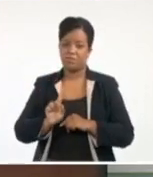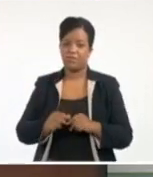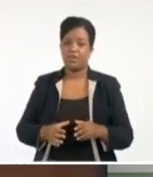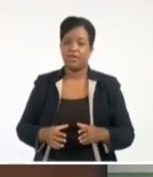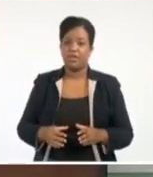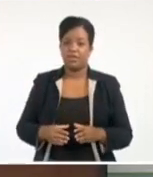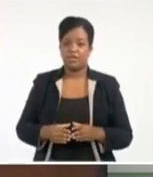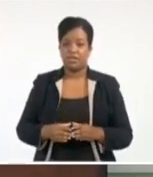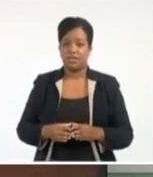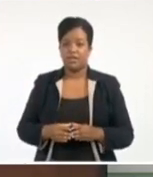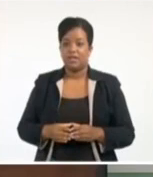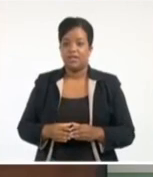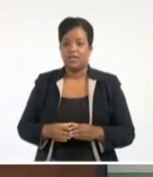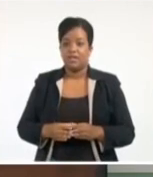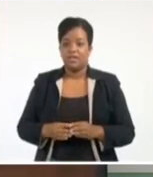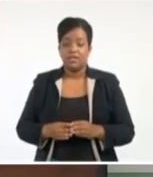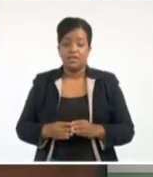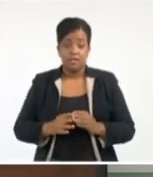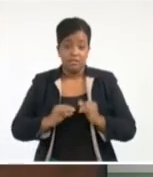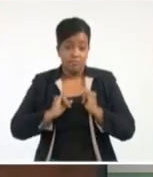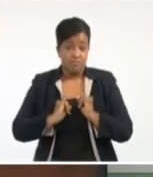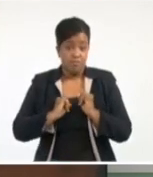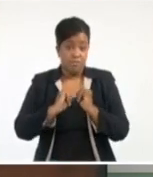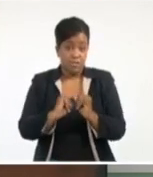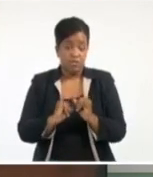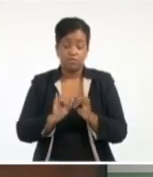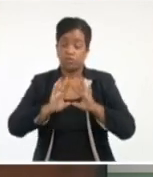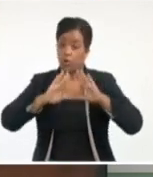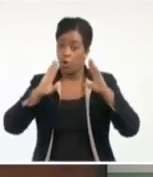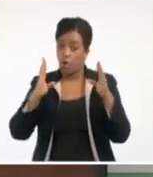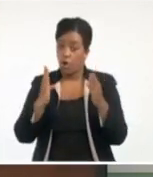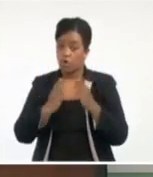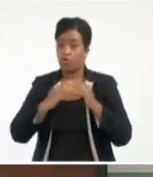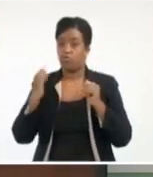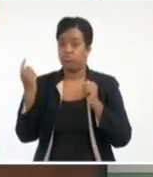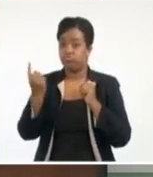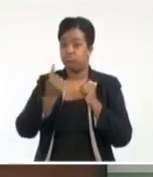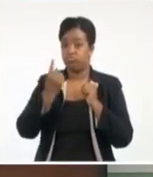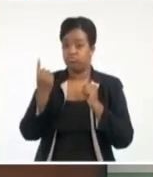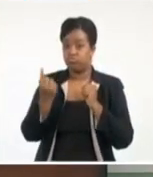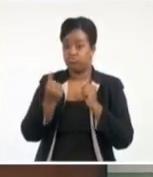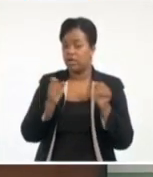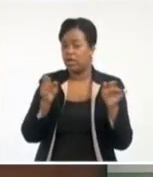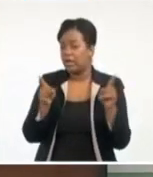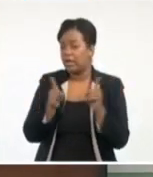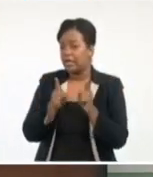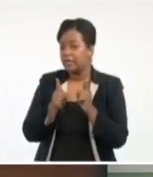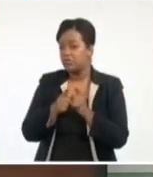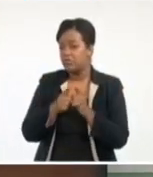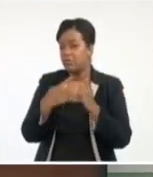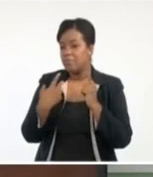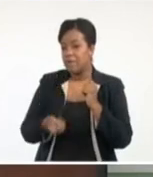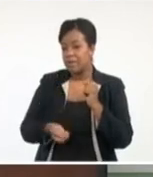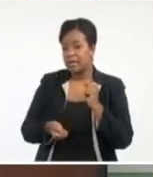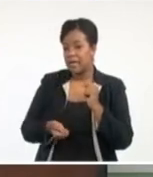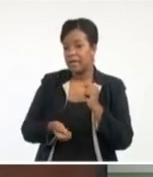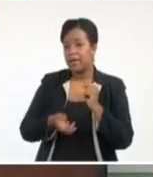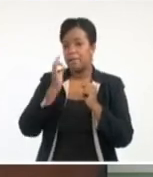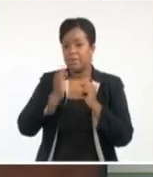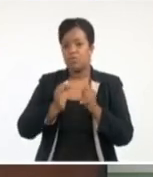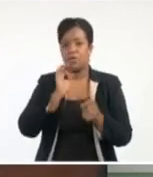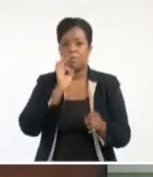pronóstico de todas las trayectorias que su resumen viene dado en el cono de probabilidad.